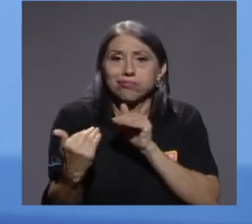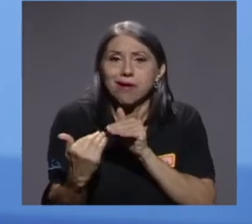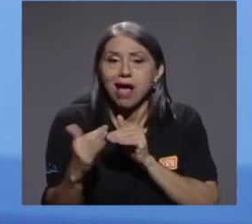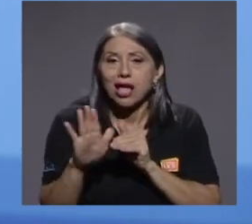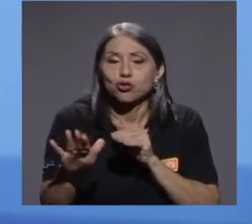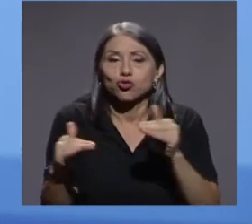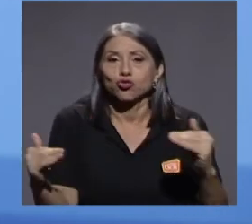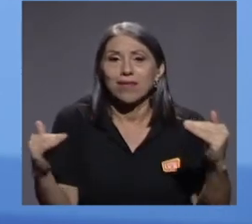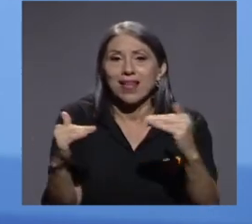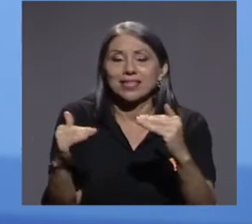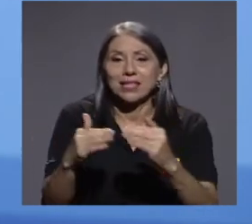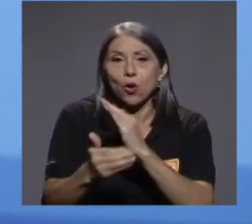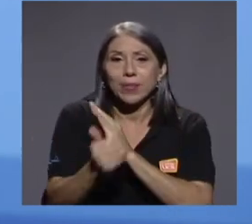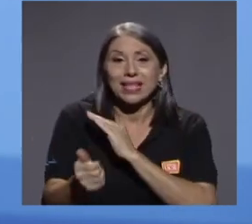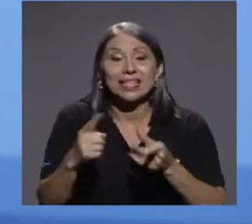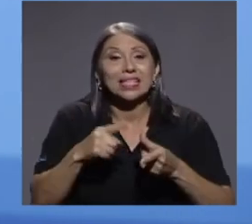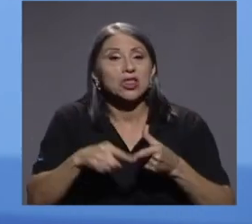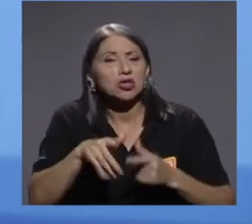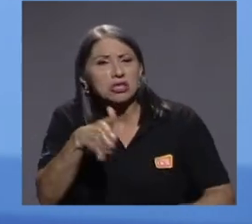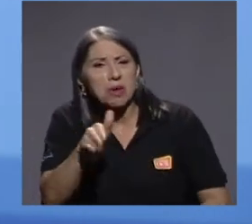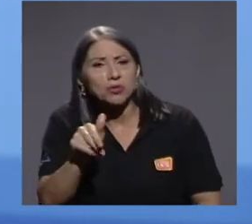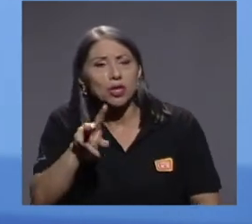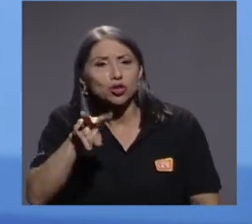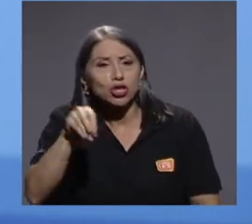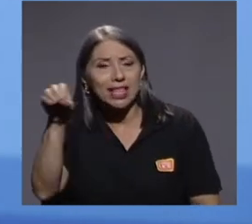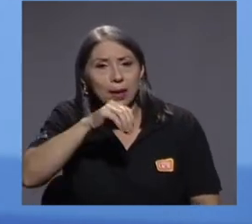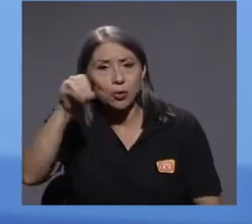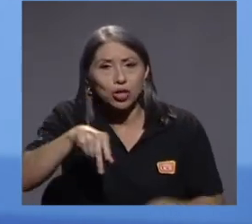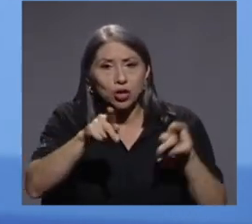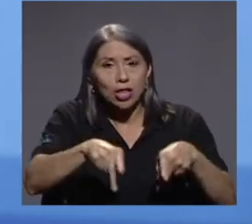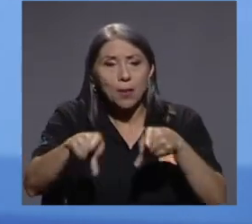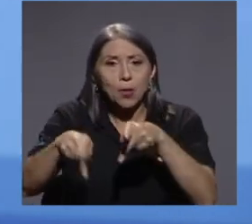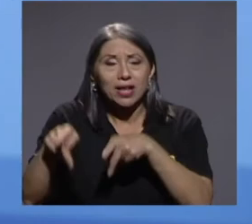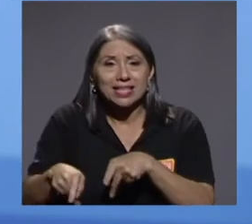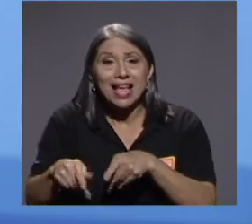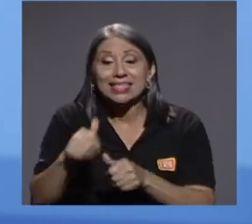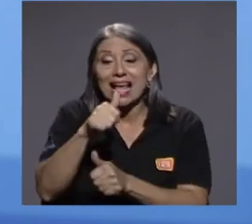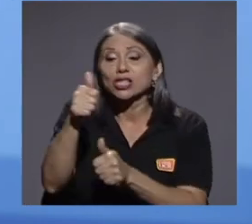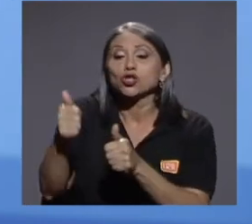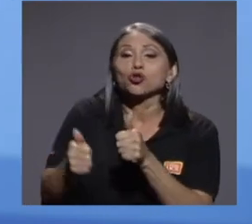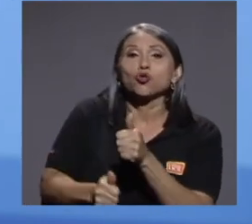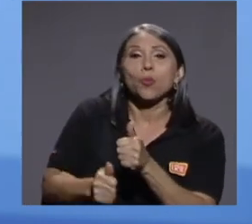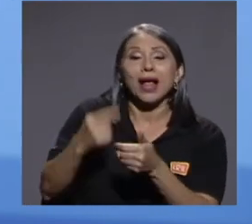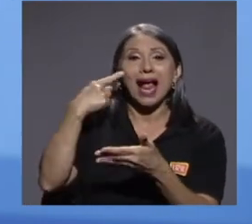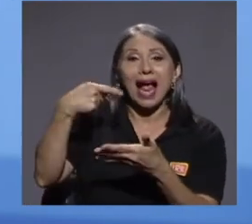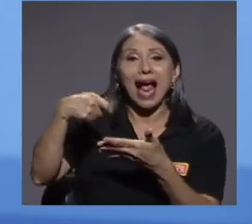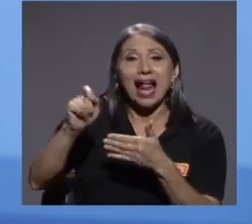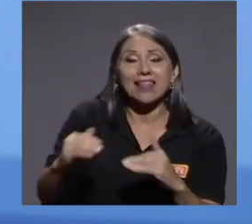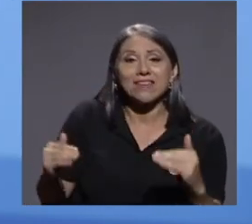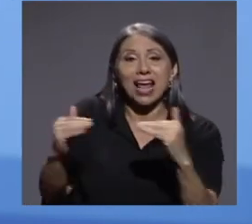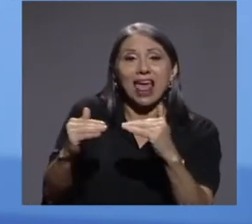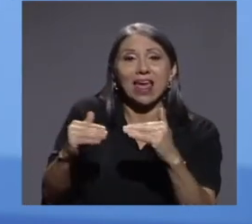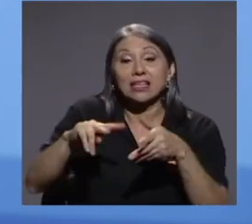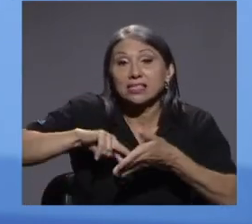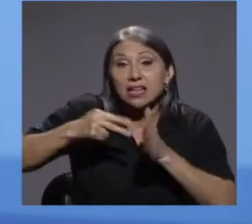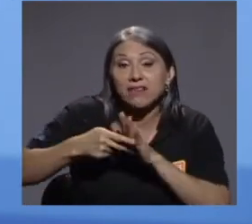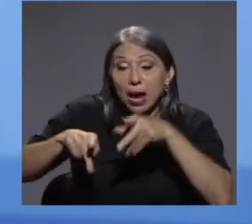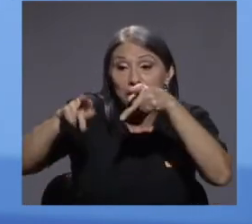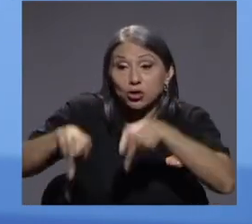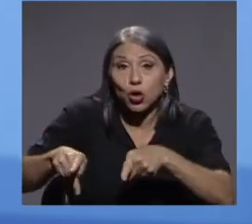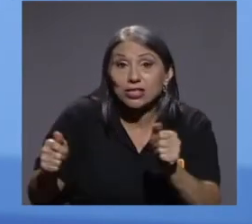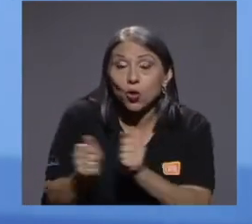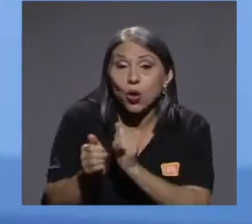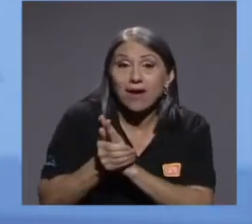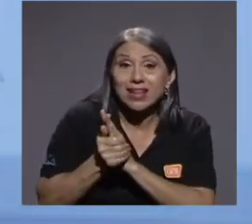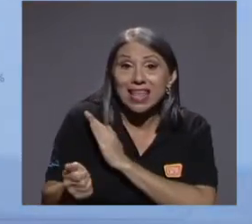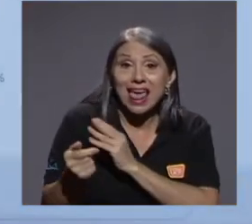un porcentaje de la población alrededor del 30% que está subcalificada. Es decir, personas que teniendo las habilidades para un puesto no